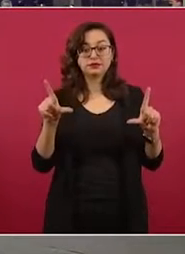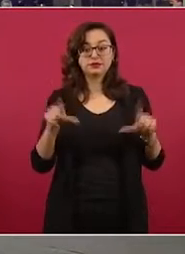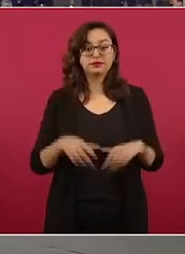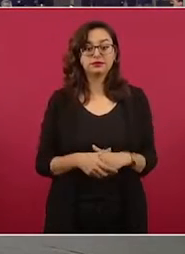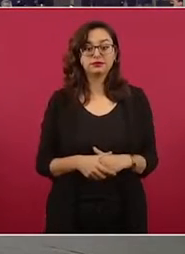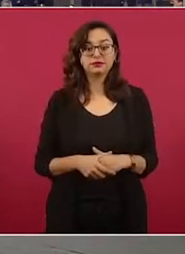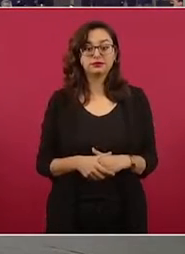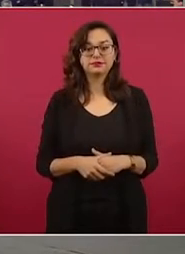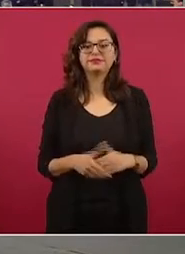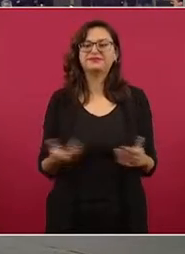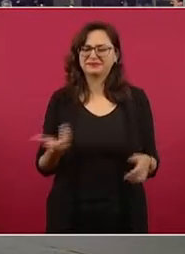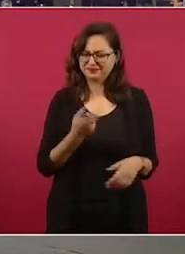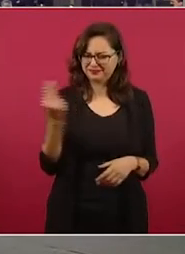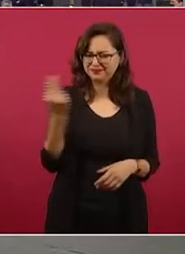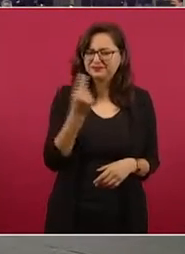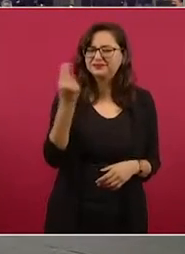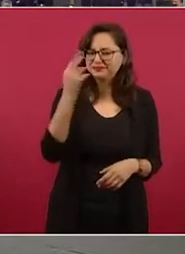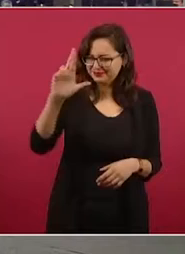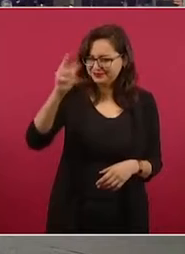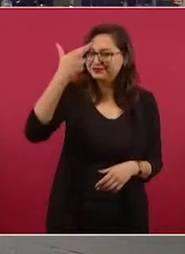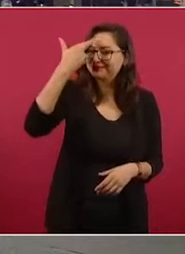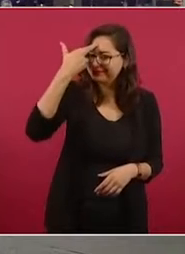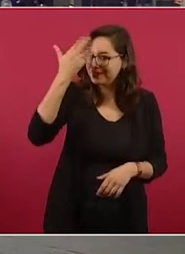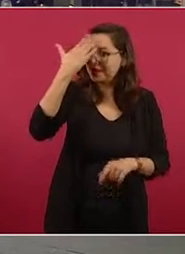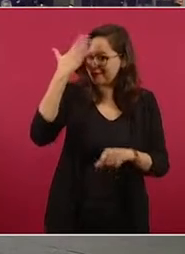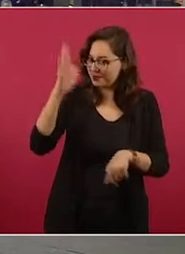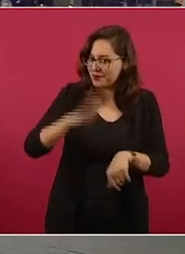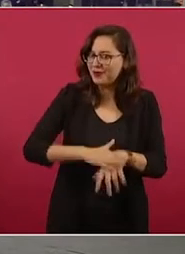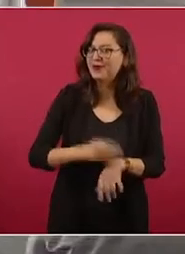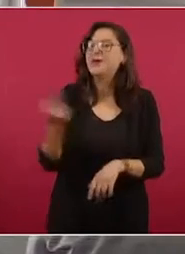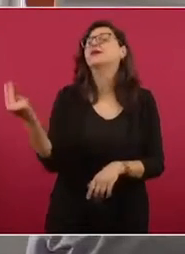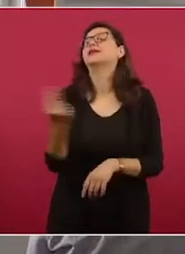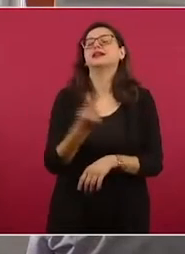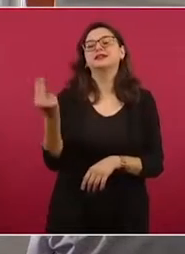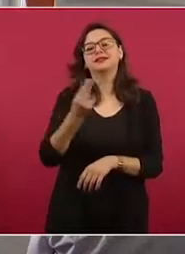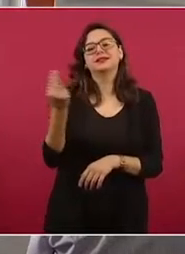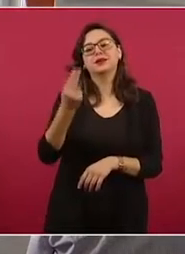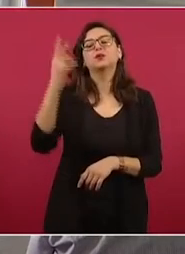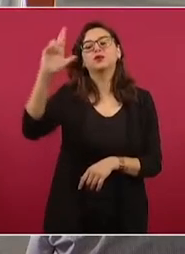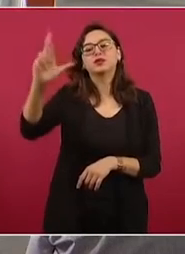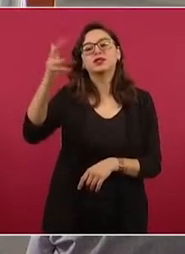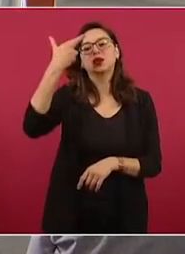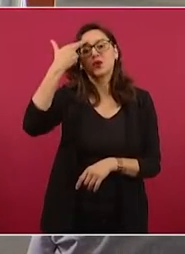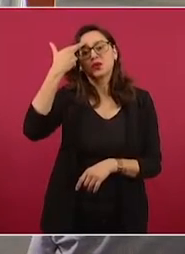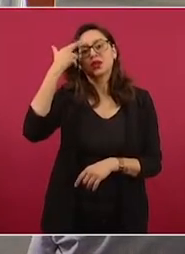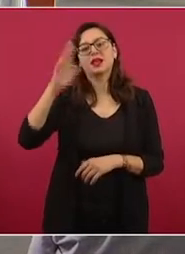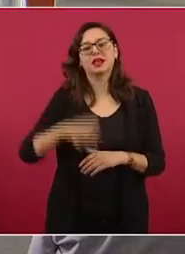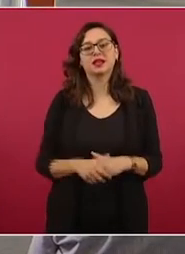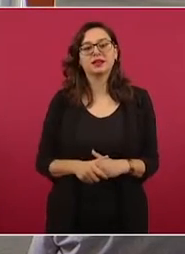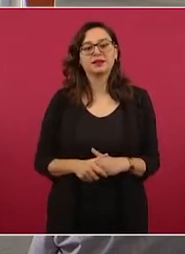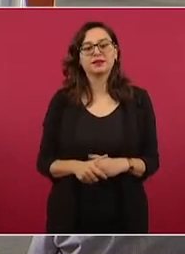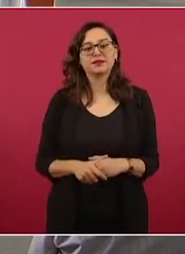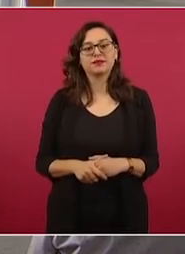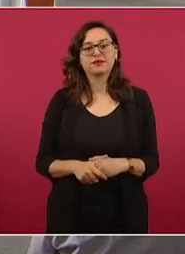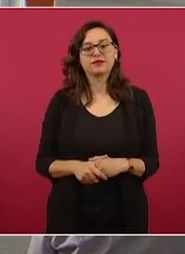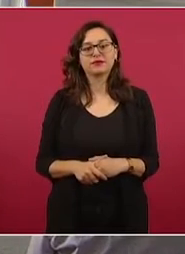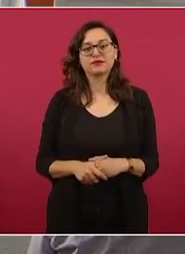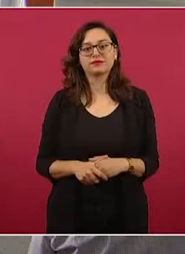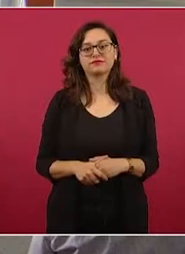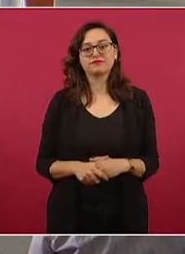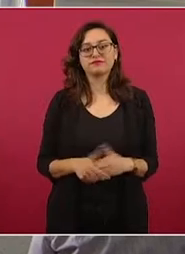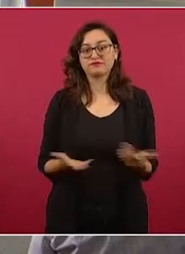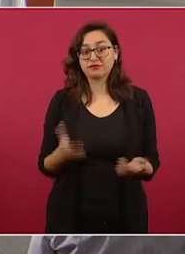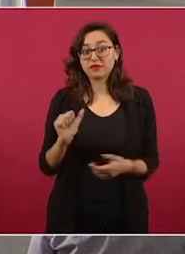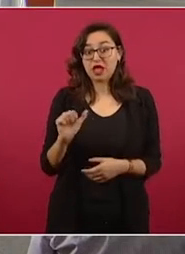es que hace falta refrescar la memoria, porque si no, ni modo que con Carmen Aristegui van a